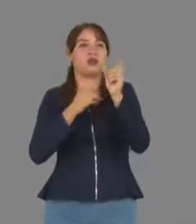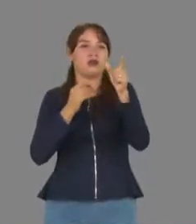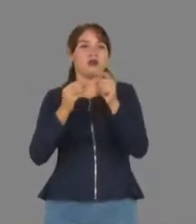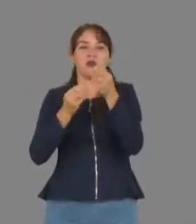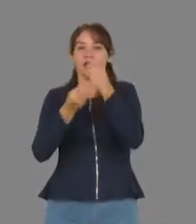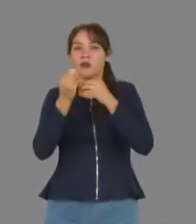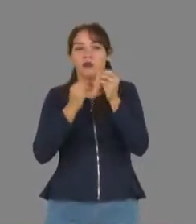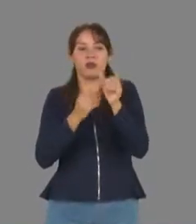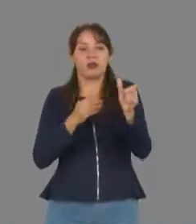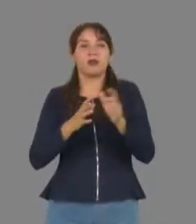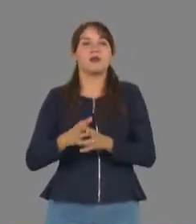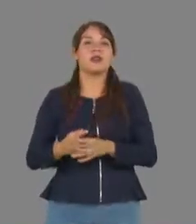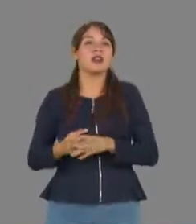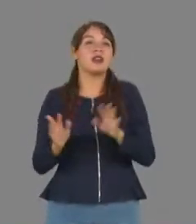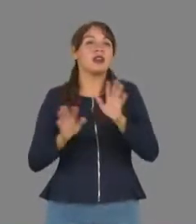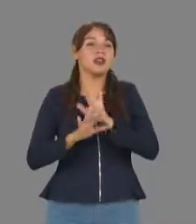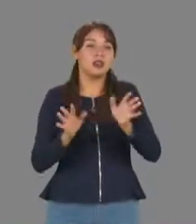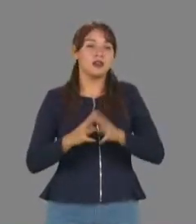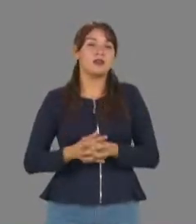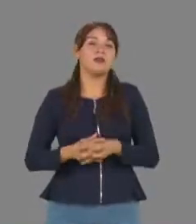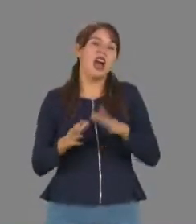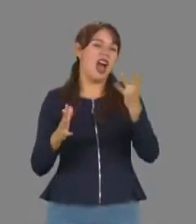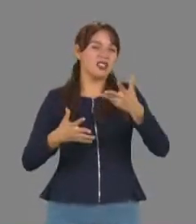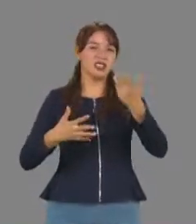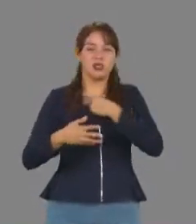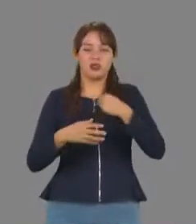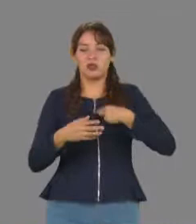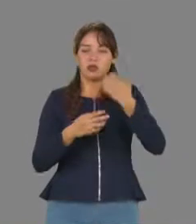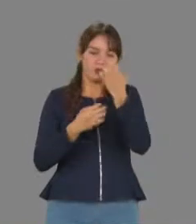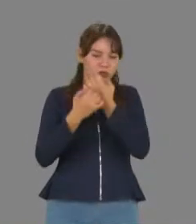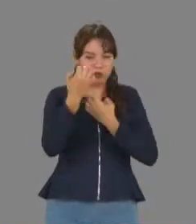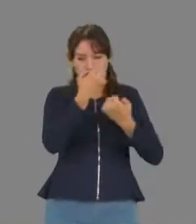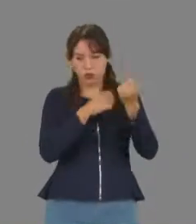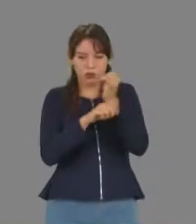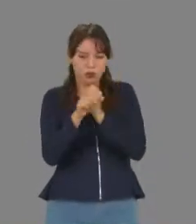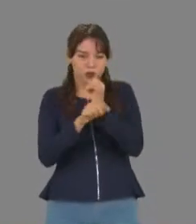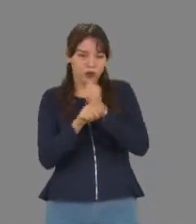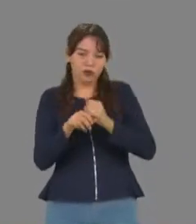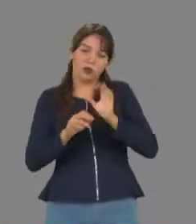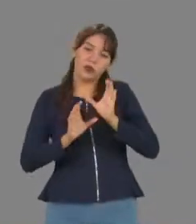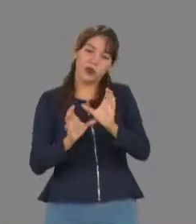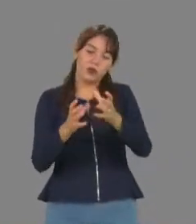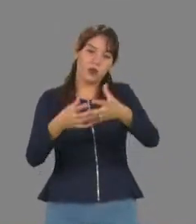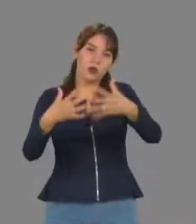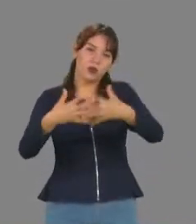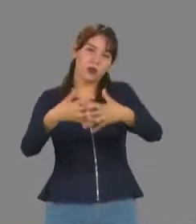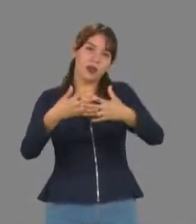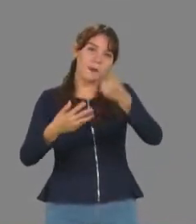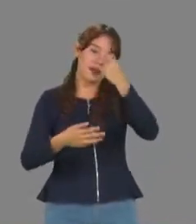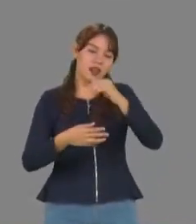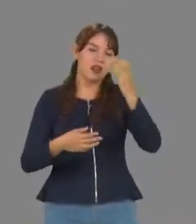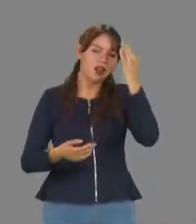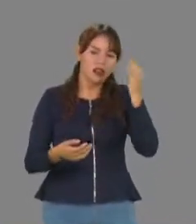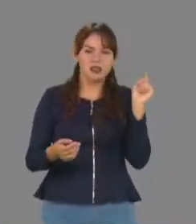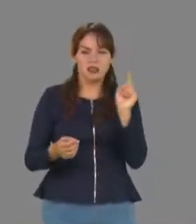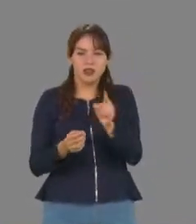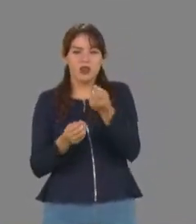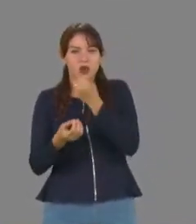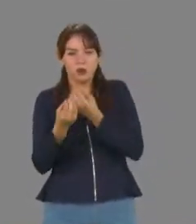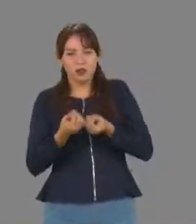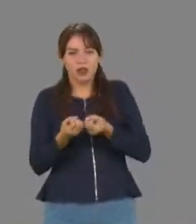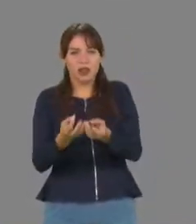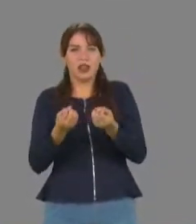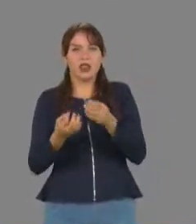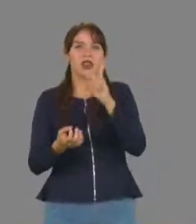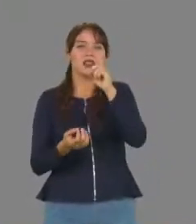biológico en los contenedores y de ahí se está obteniendo. Nosotros hemos experimentado con él dándole diferentes dietas a